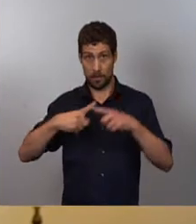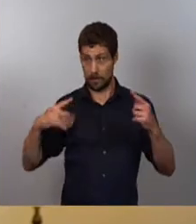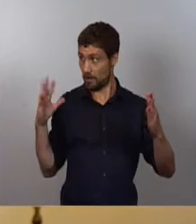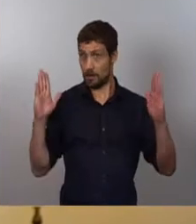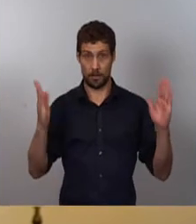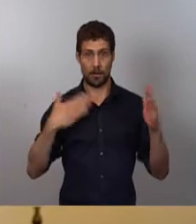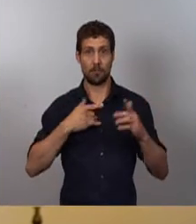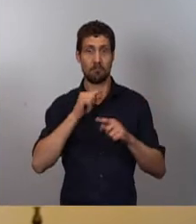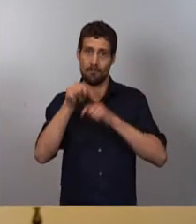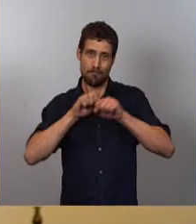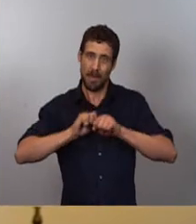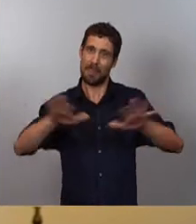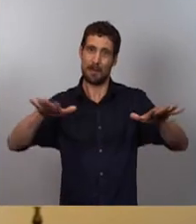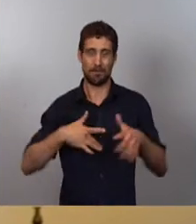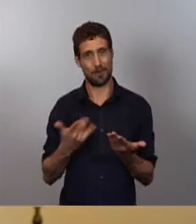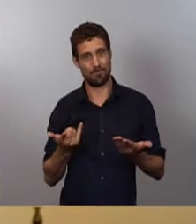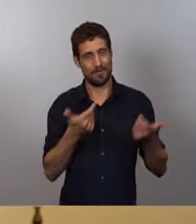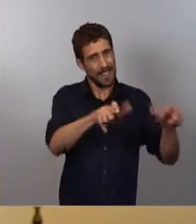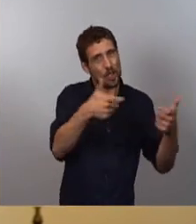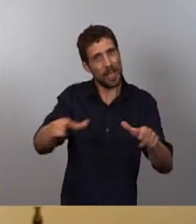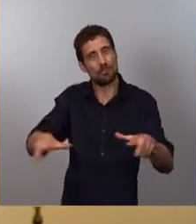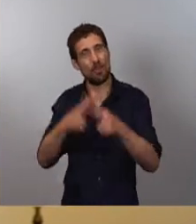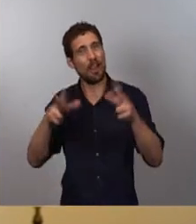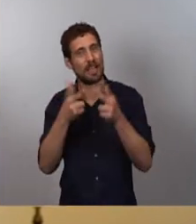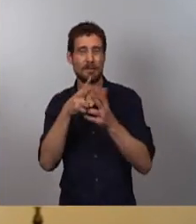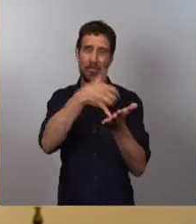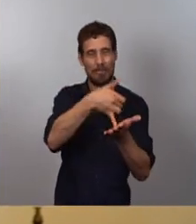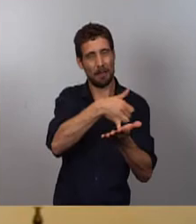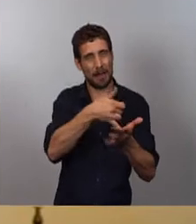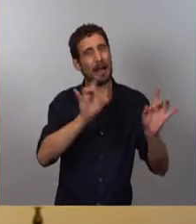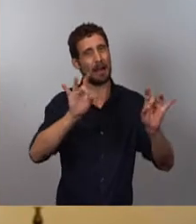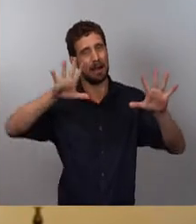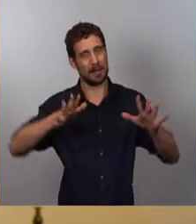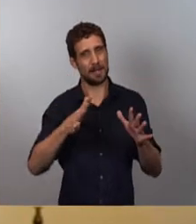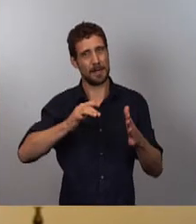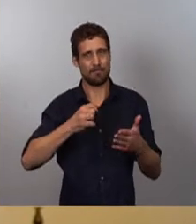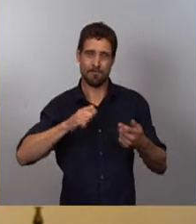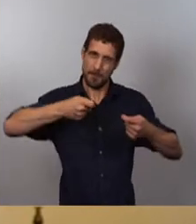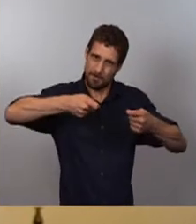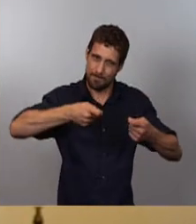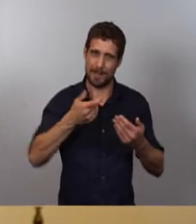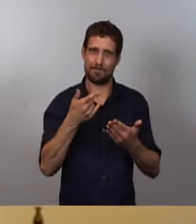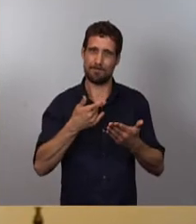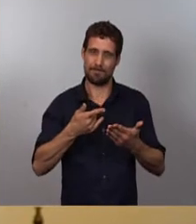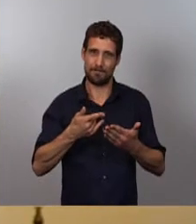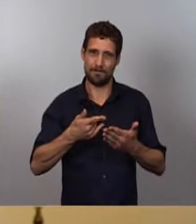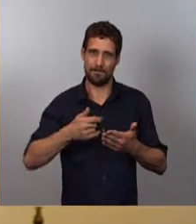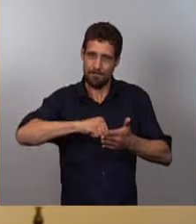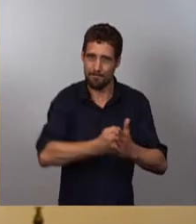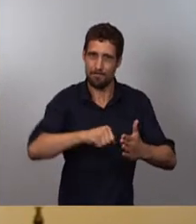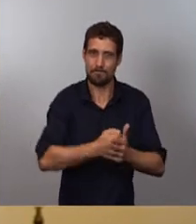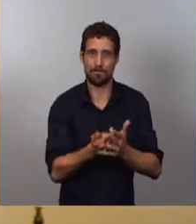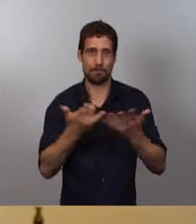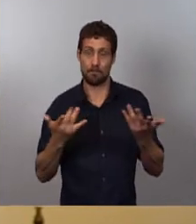obligado a extremar la protección de aquellos sectores que son especialmente vulnerables, pero no bastaba con eso. Pese a todas las